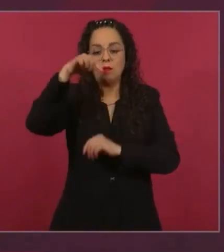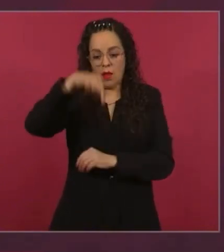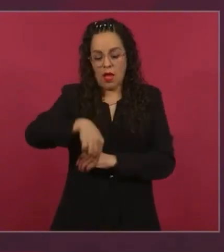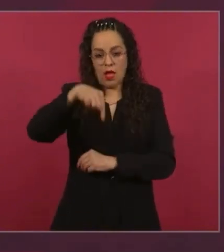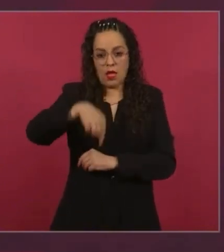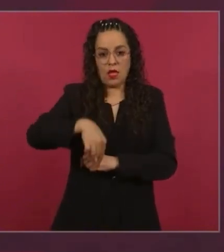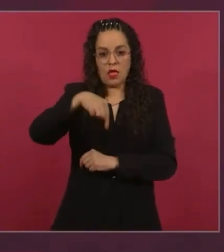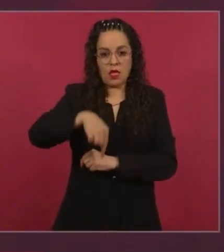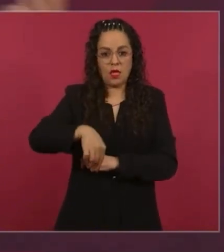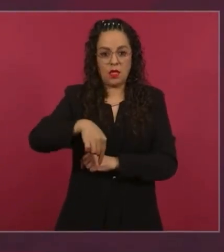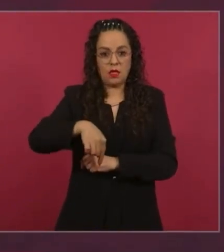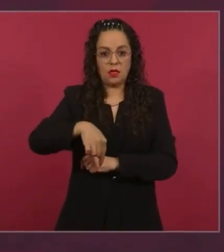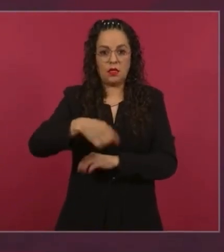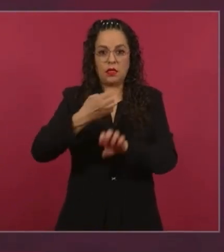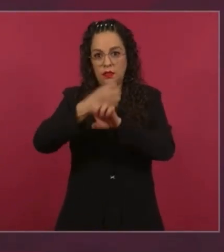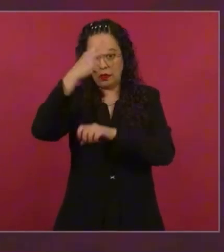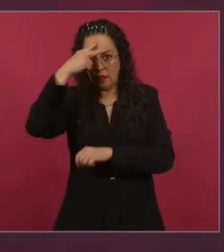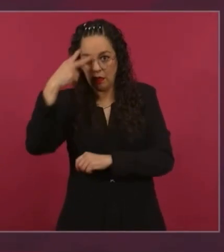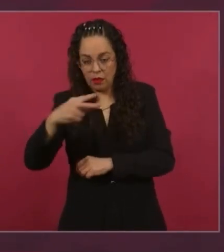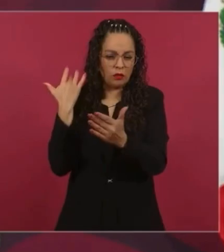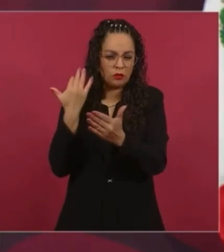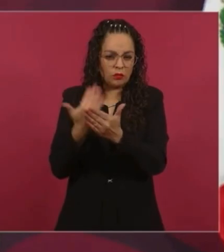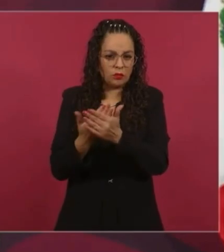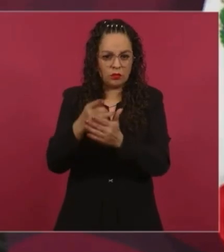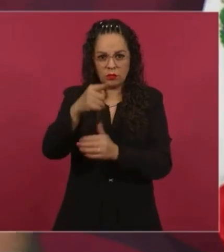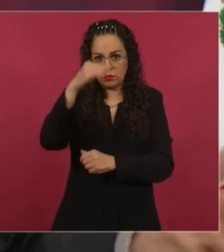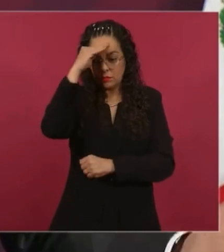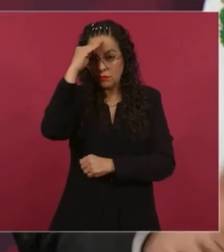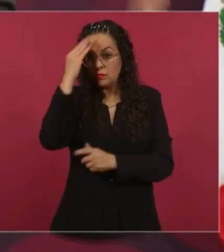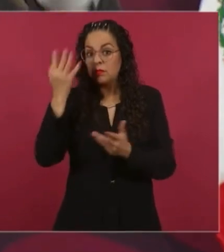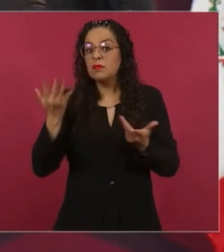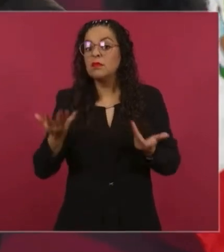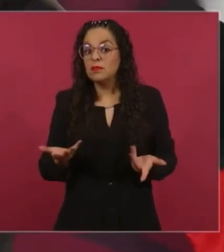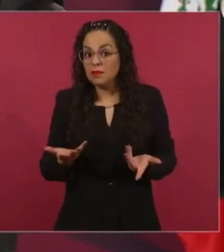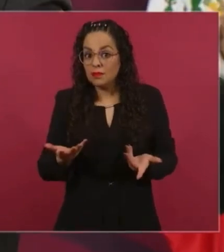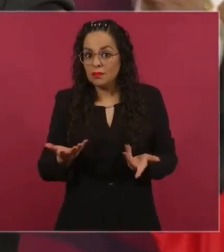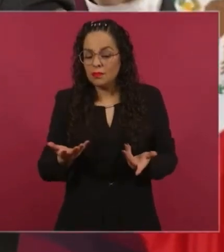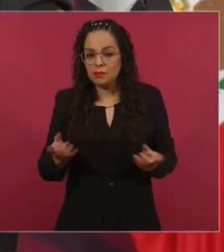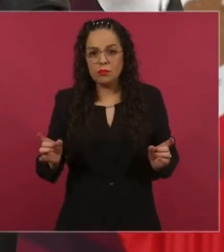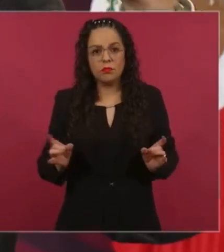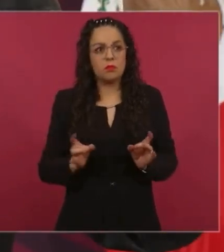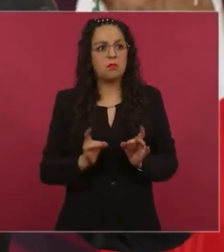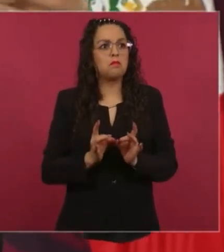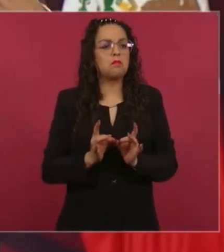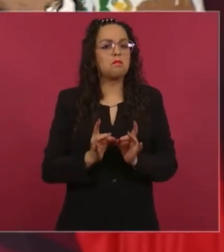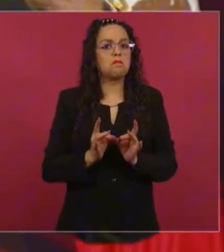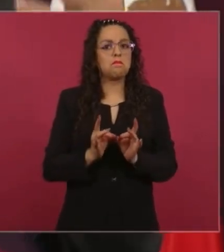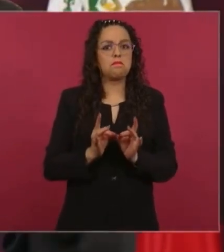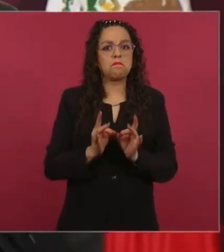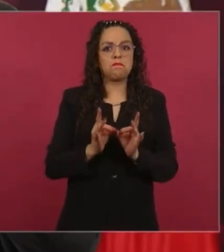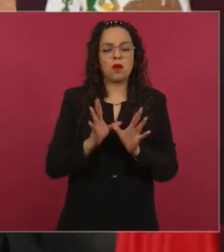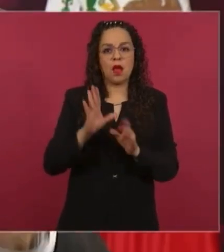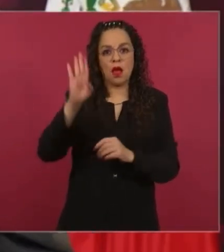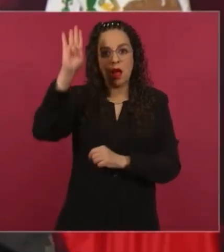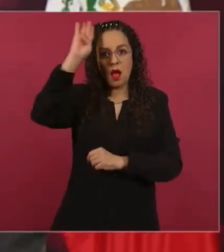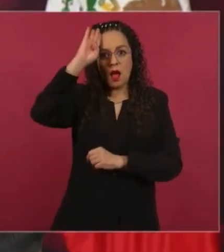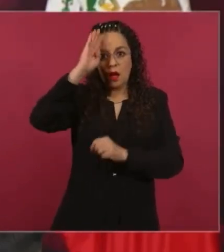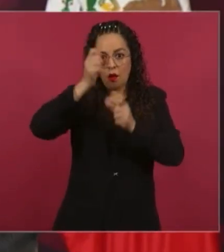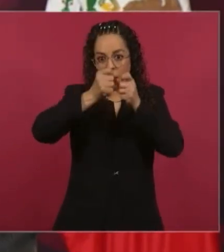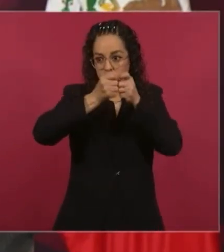en los últimos 50 años, cómo de repente creció tanto